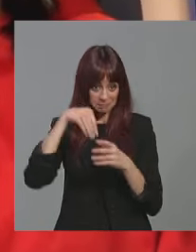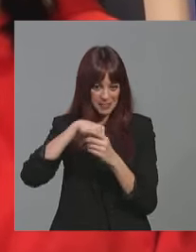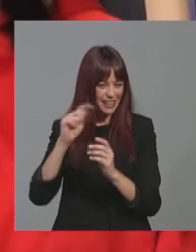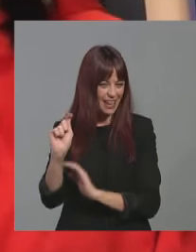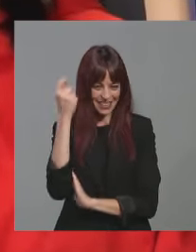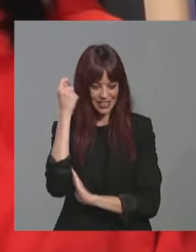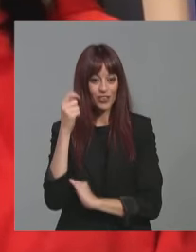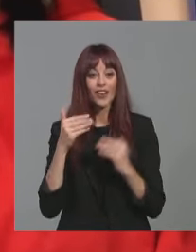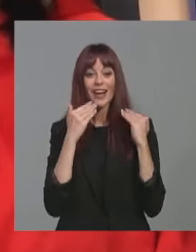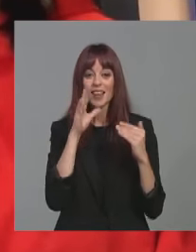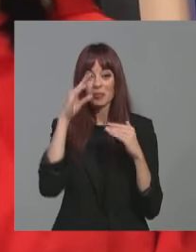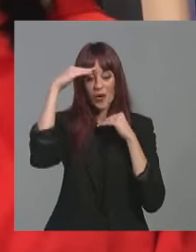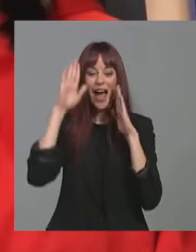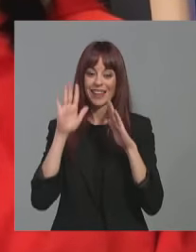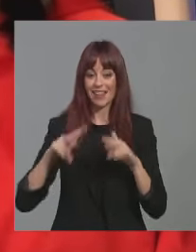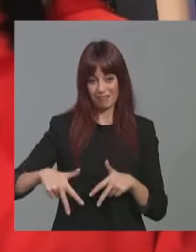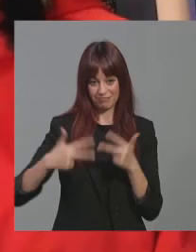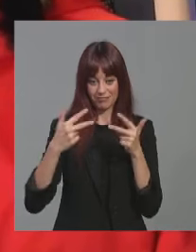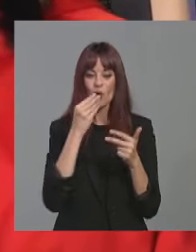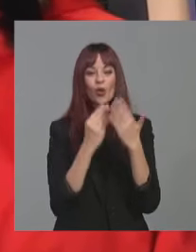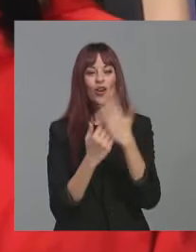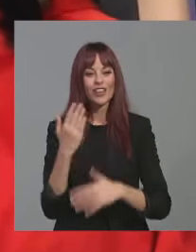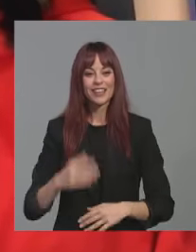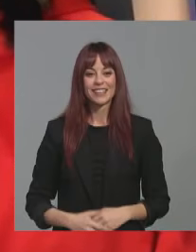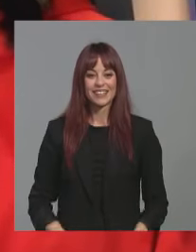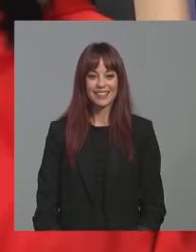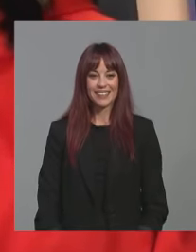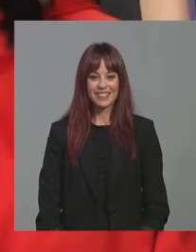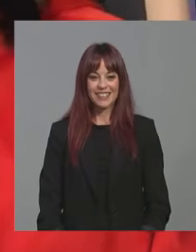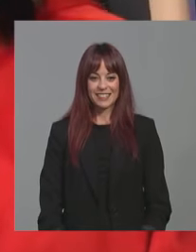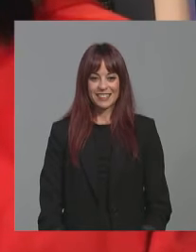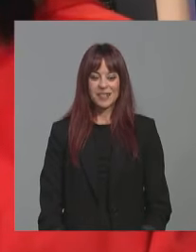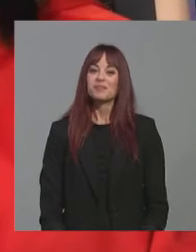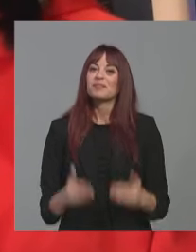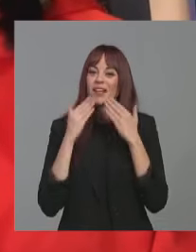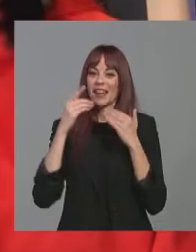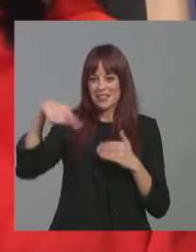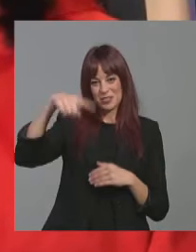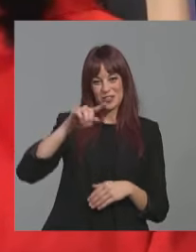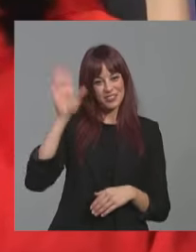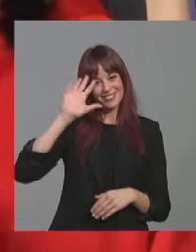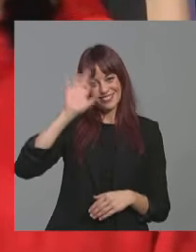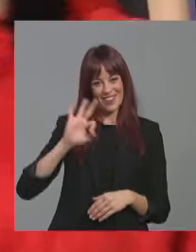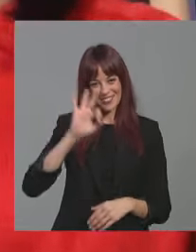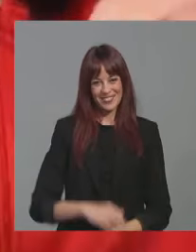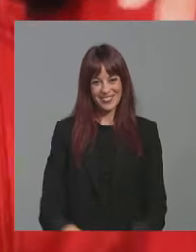Así que gracias por atender nuestra llamada y buenos días. A vosotros. Chao. Gracias.